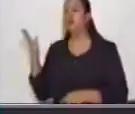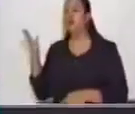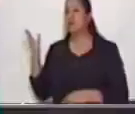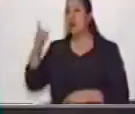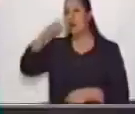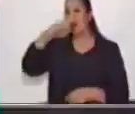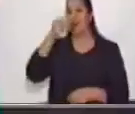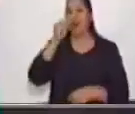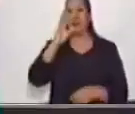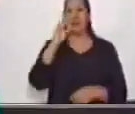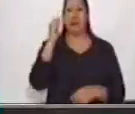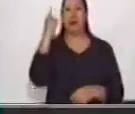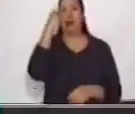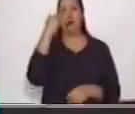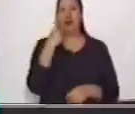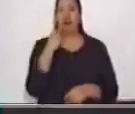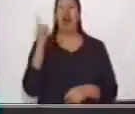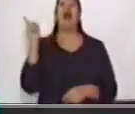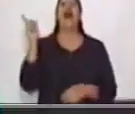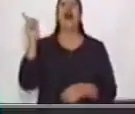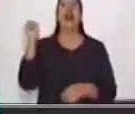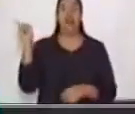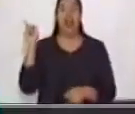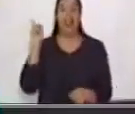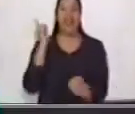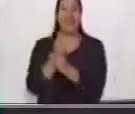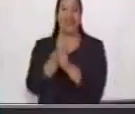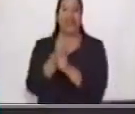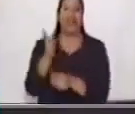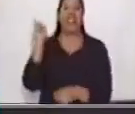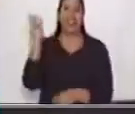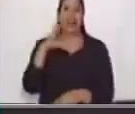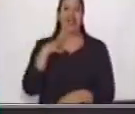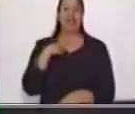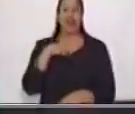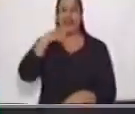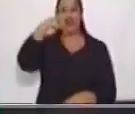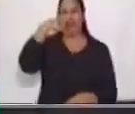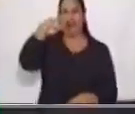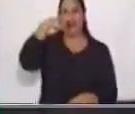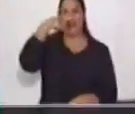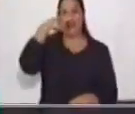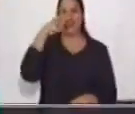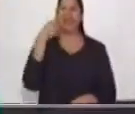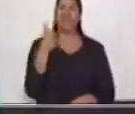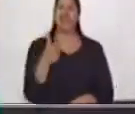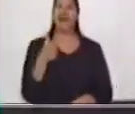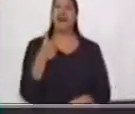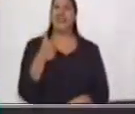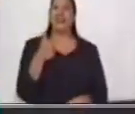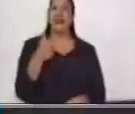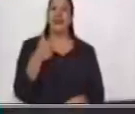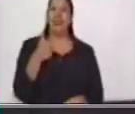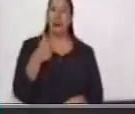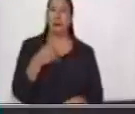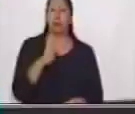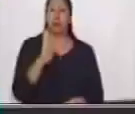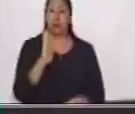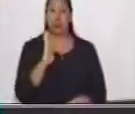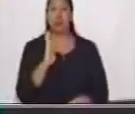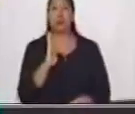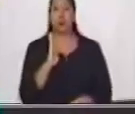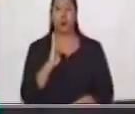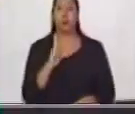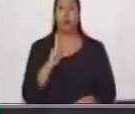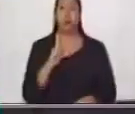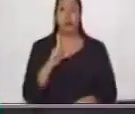encontré. Aquí está la T, la A, la B, la